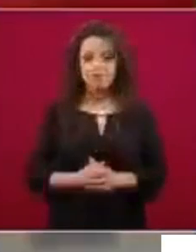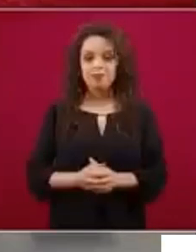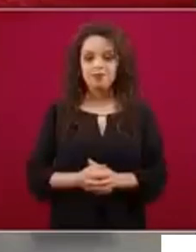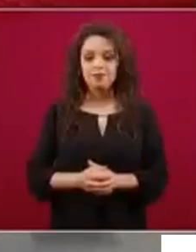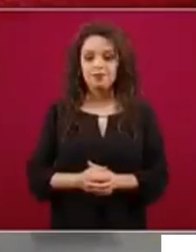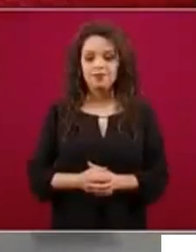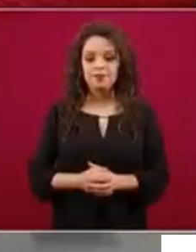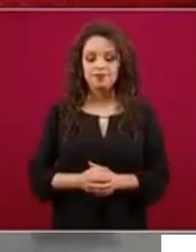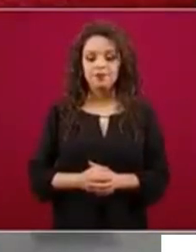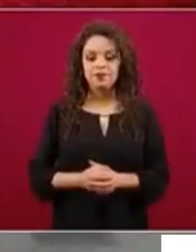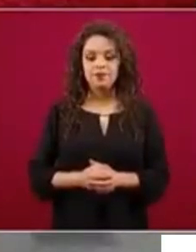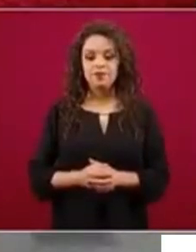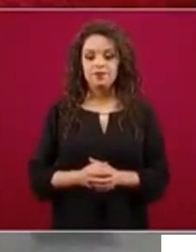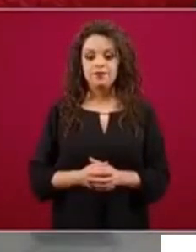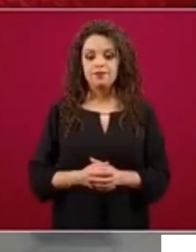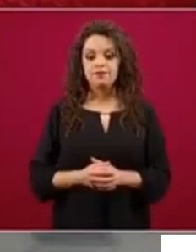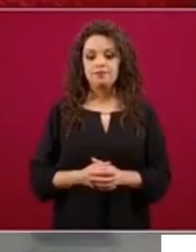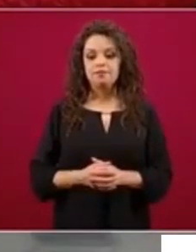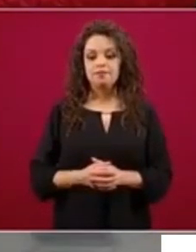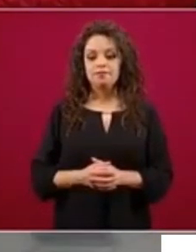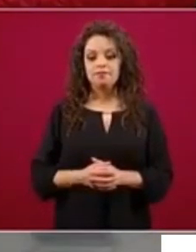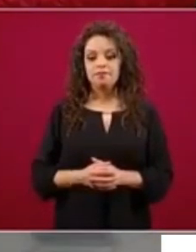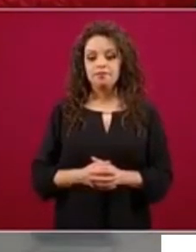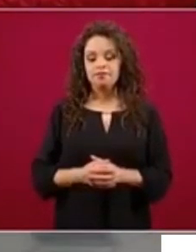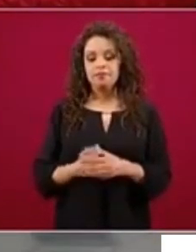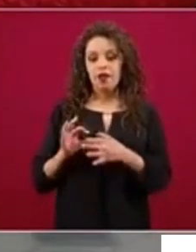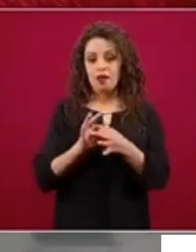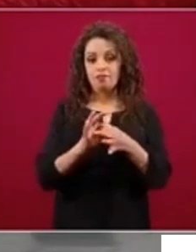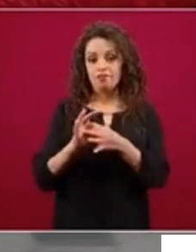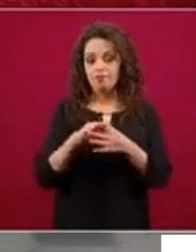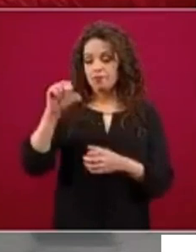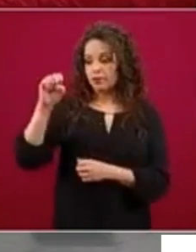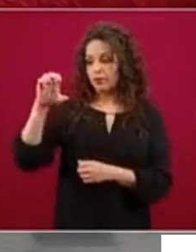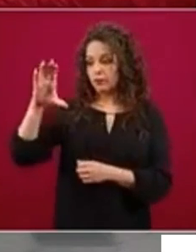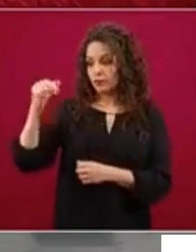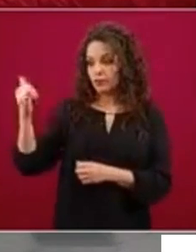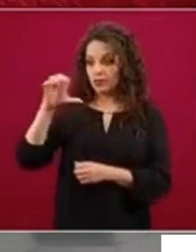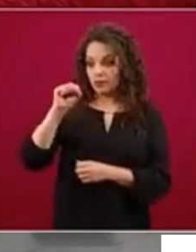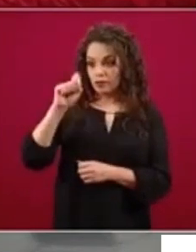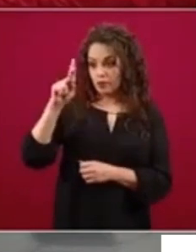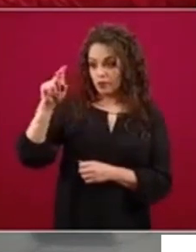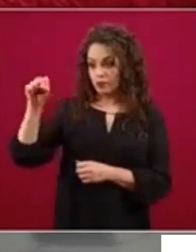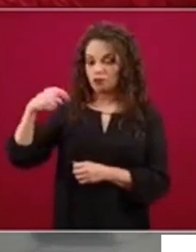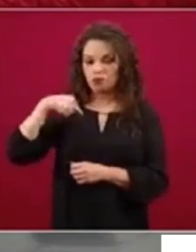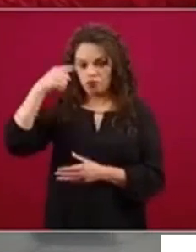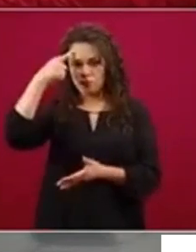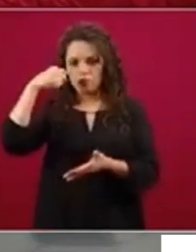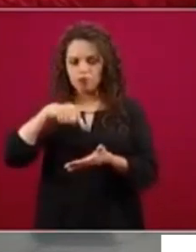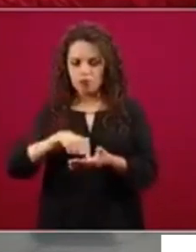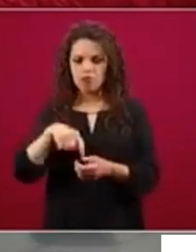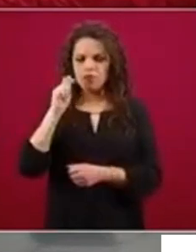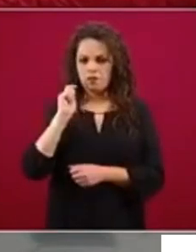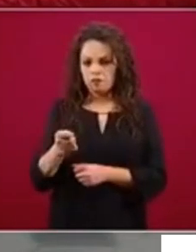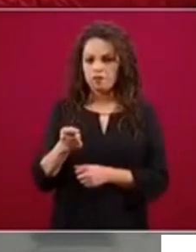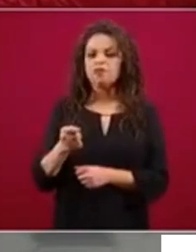Pues considero que esta colaboración entre la Secretaría de Economía y la Secretaría de Trabajo da cuenta de la integralidad de la